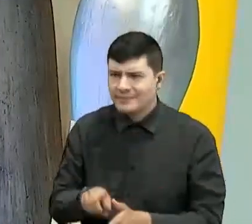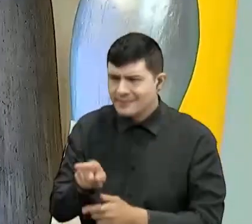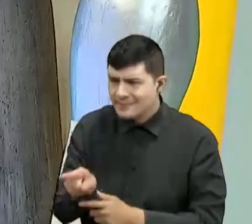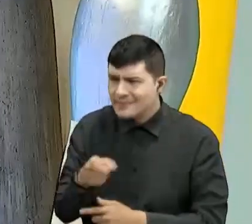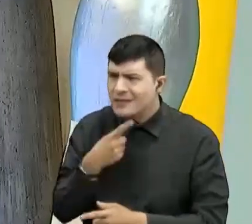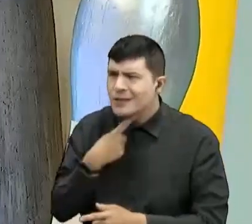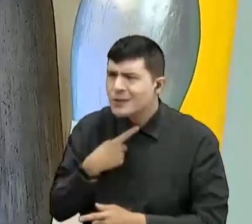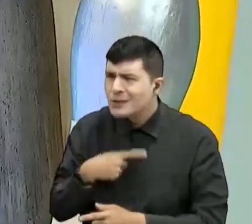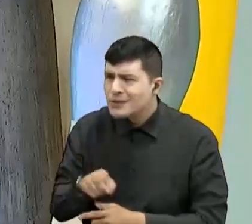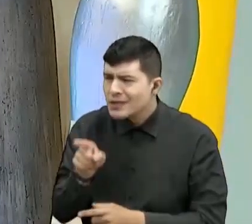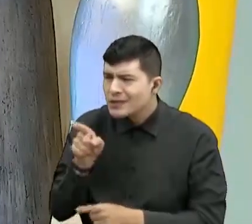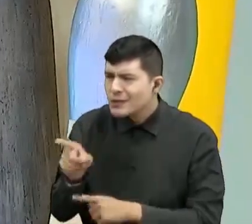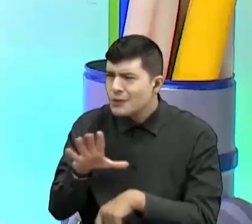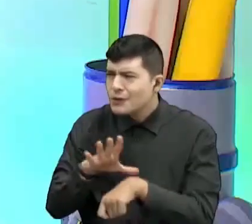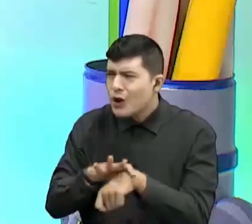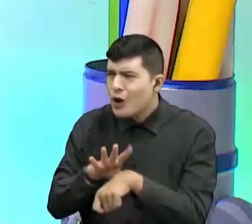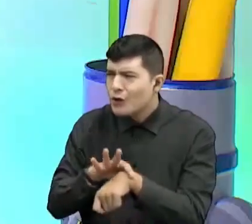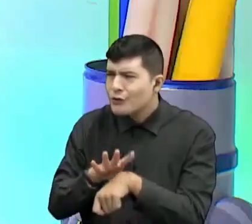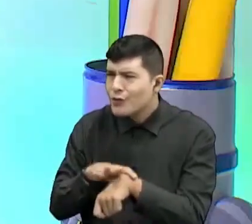doctor P que tenemos hoy?